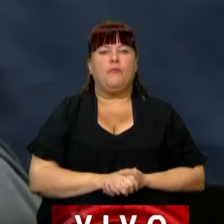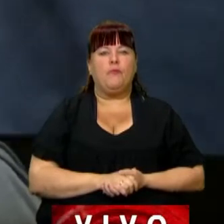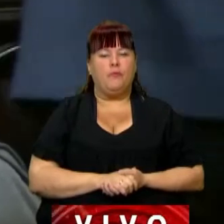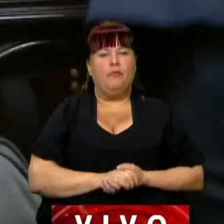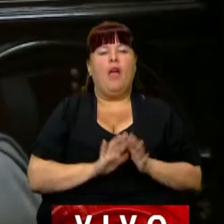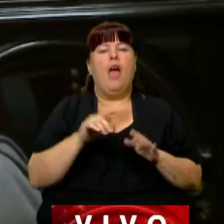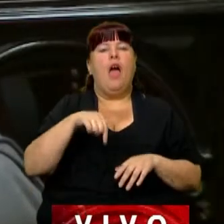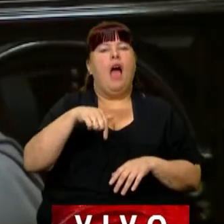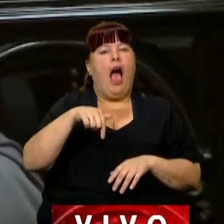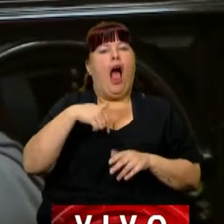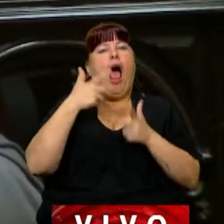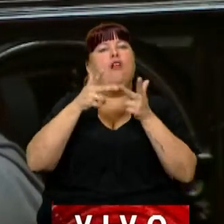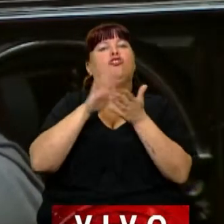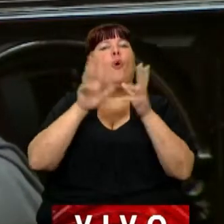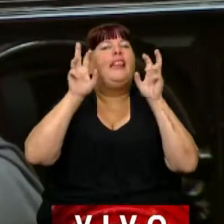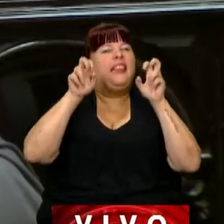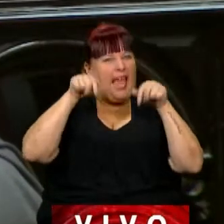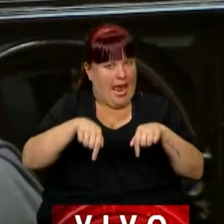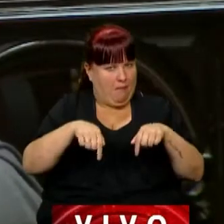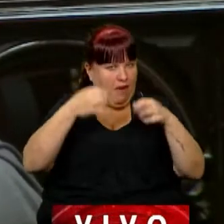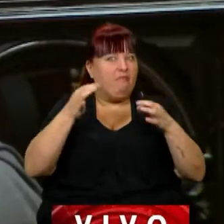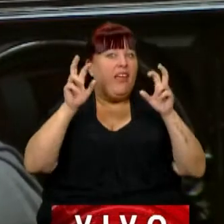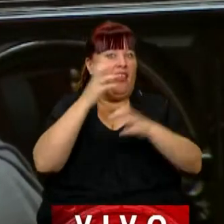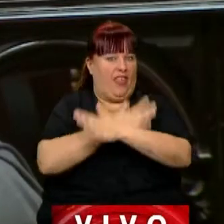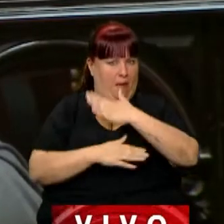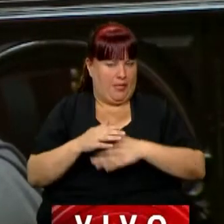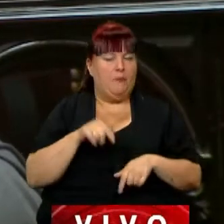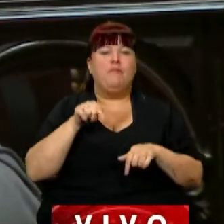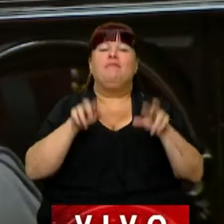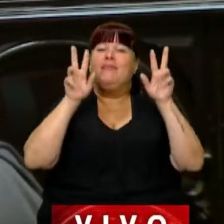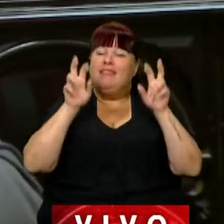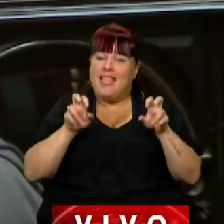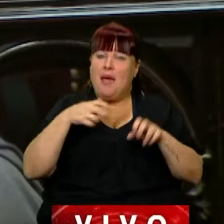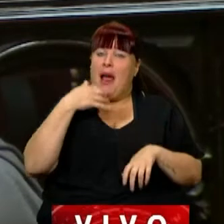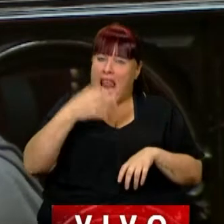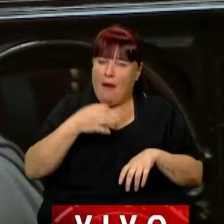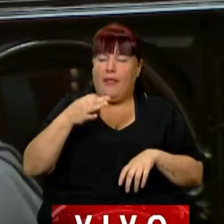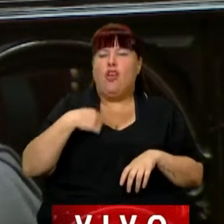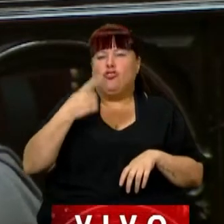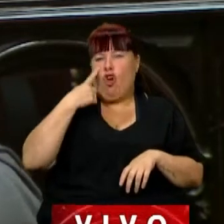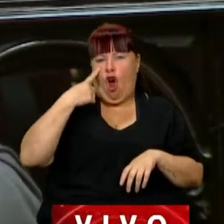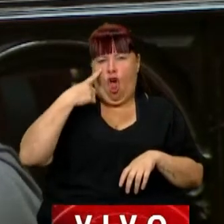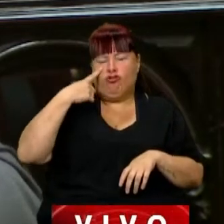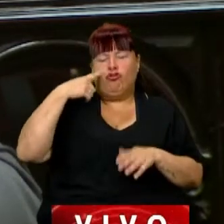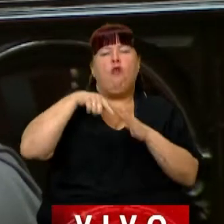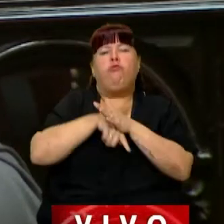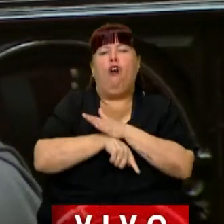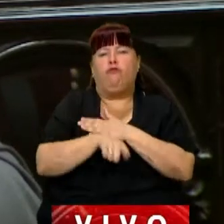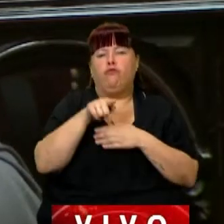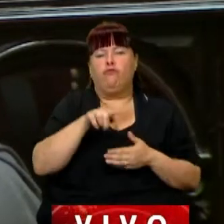Pero ahora me voy a referir al tema en cuestión, Presidente. Este tema que en verdad lo conozco en profundidad,